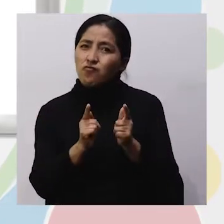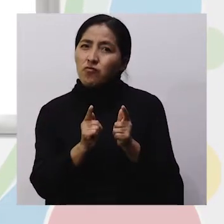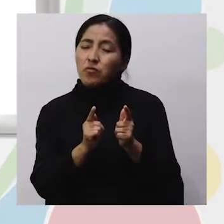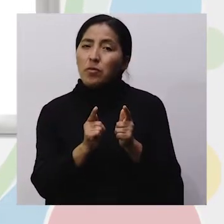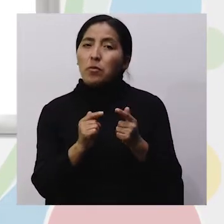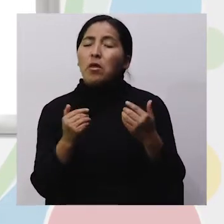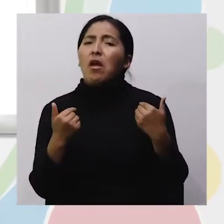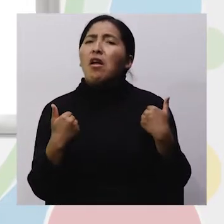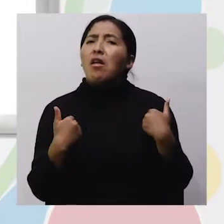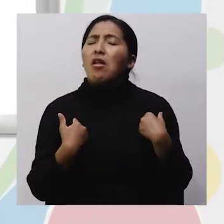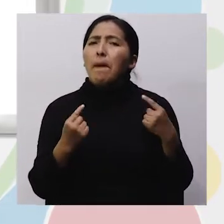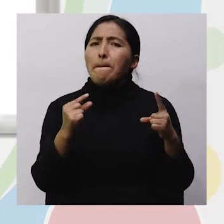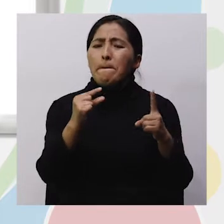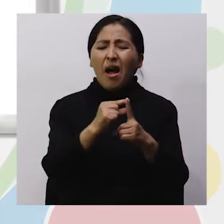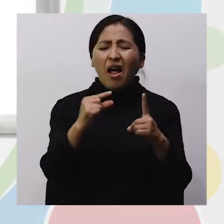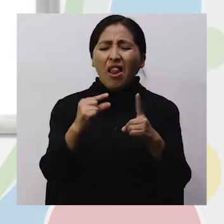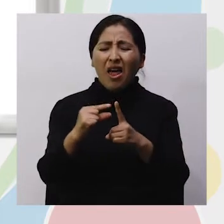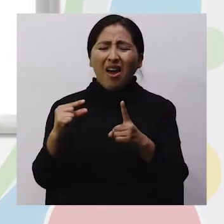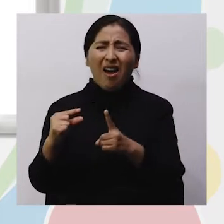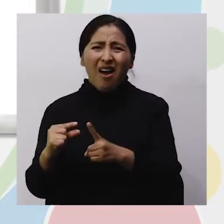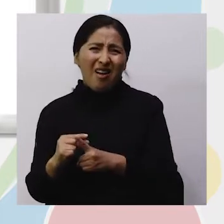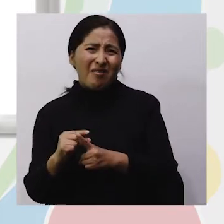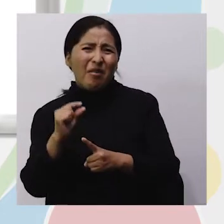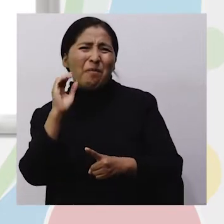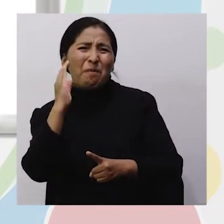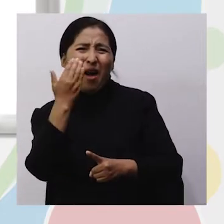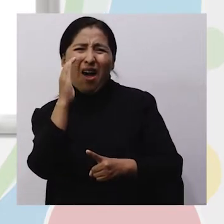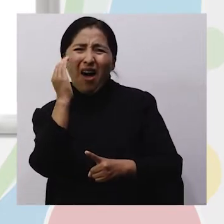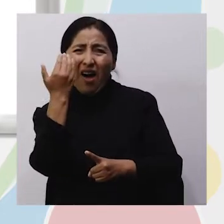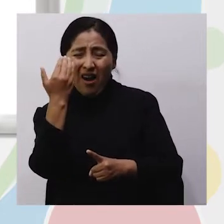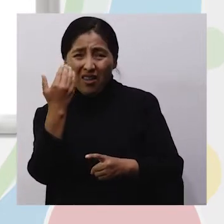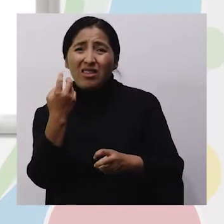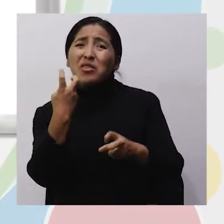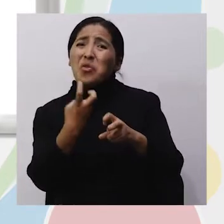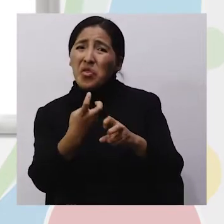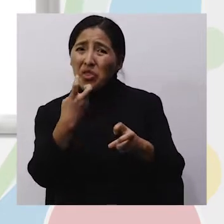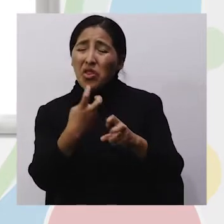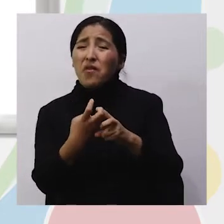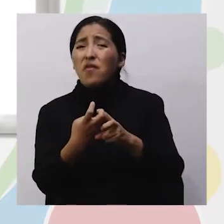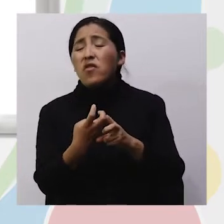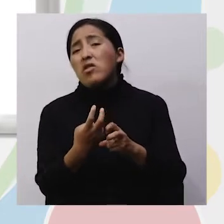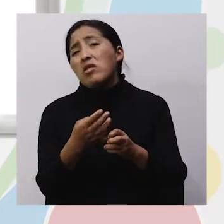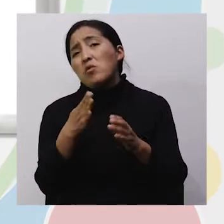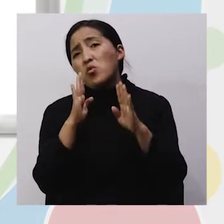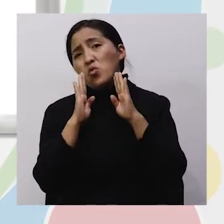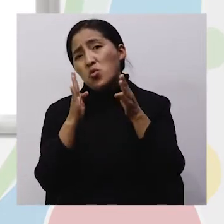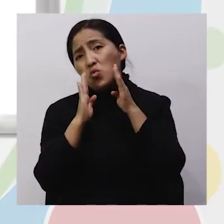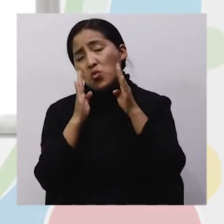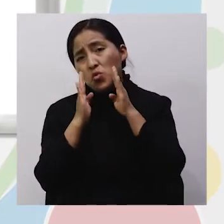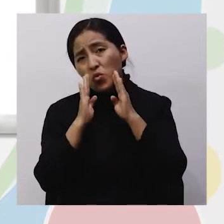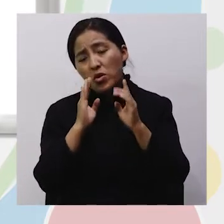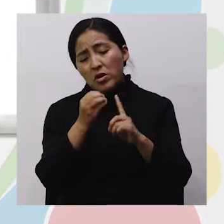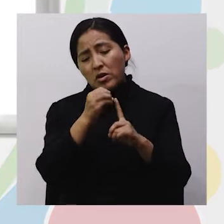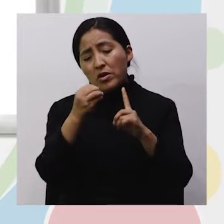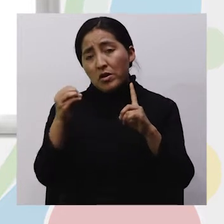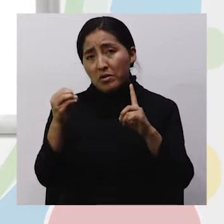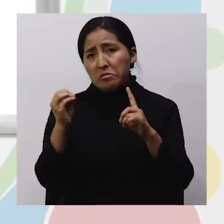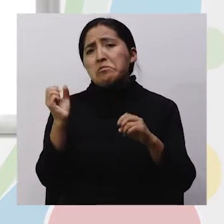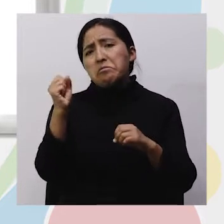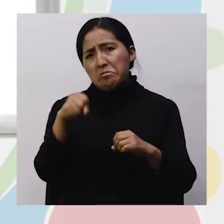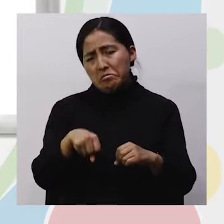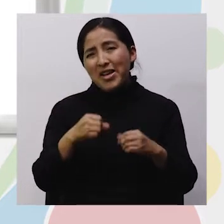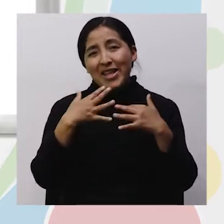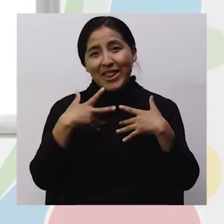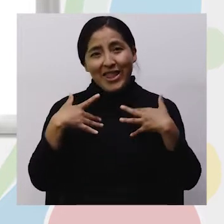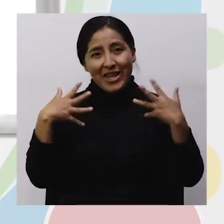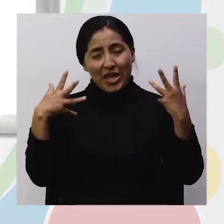sílabas reiterativas que hacen difícil su pronunciación en la oración Ahora, son divertidos, ¿no?